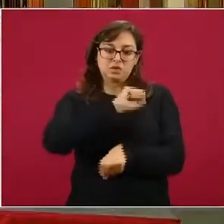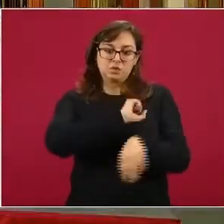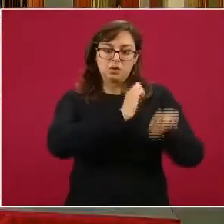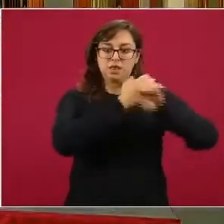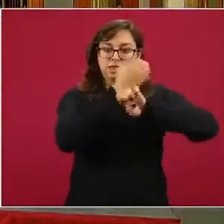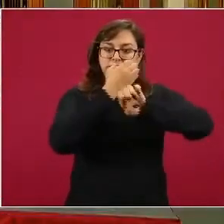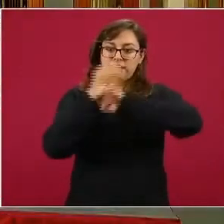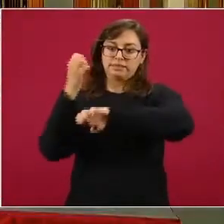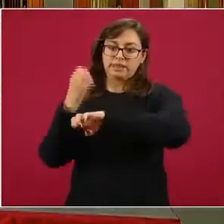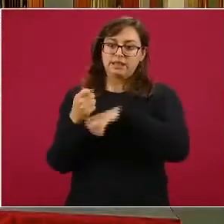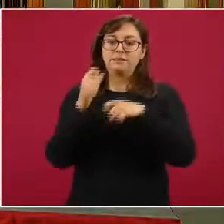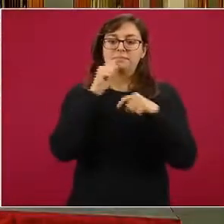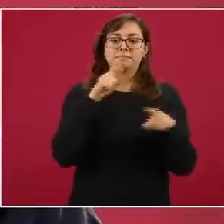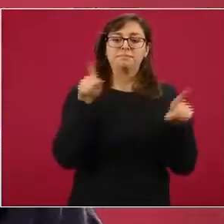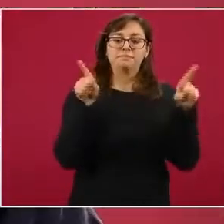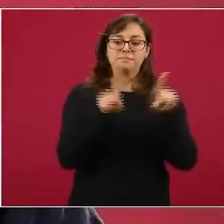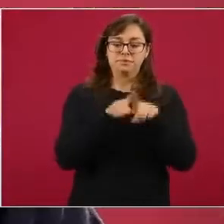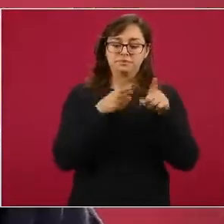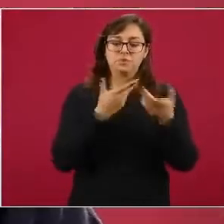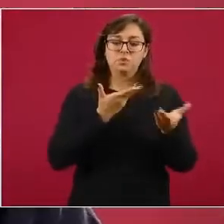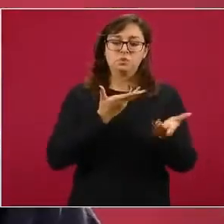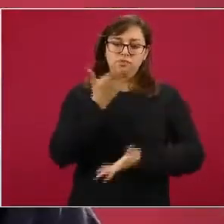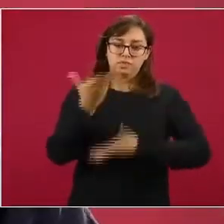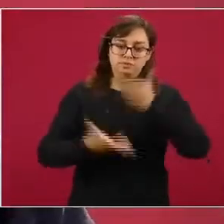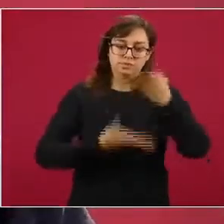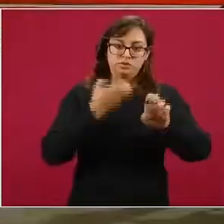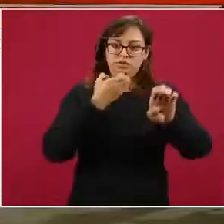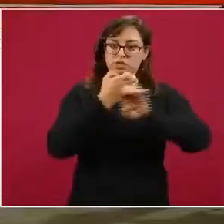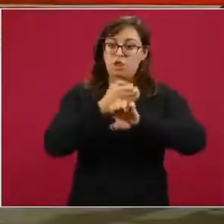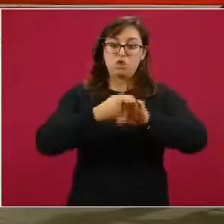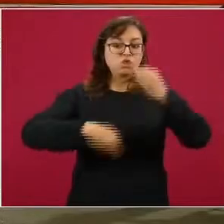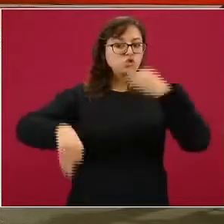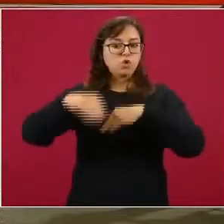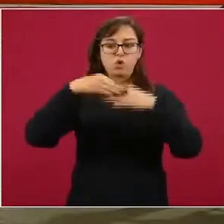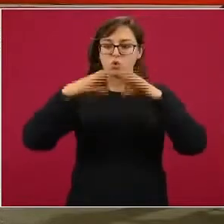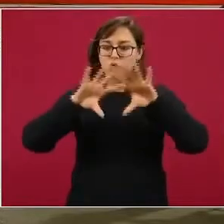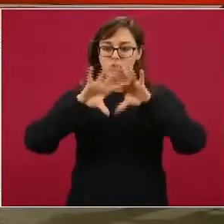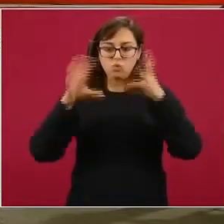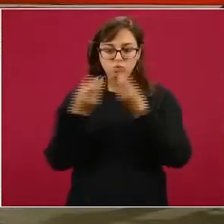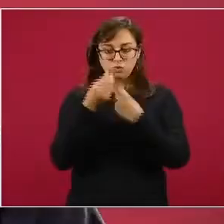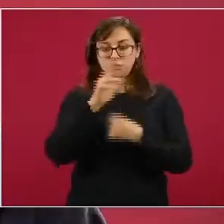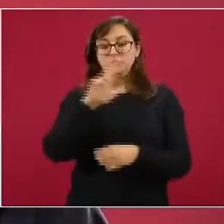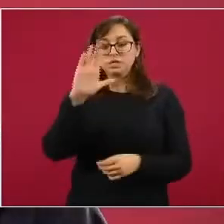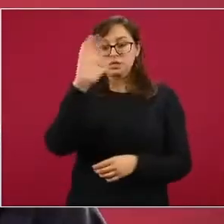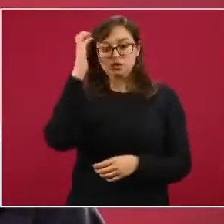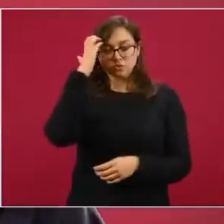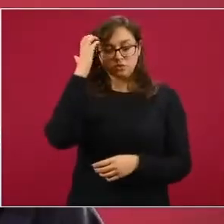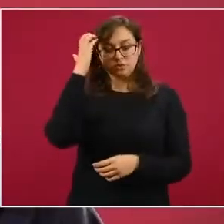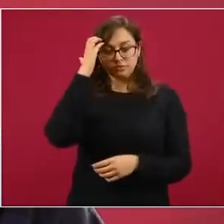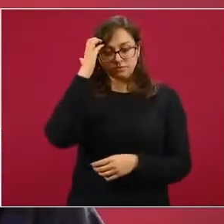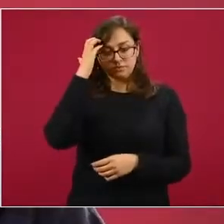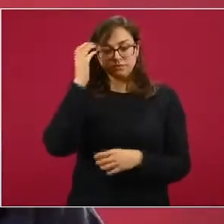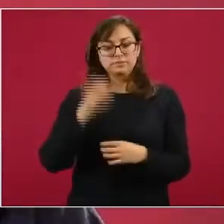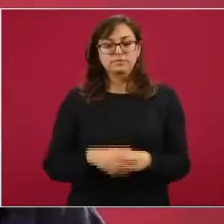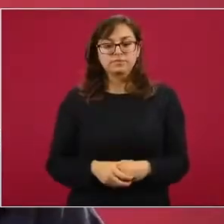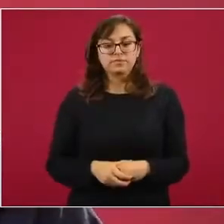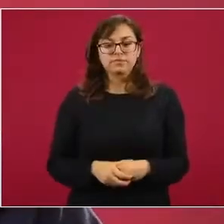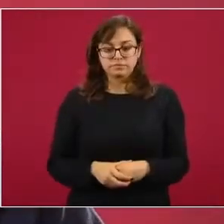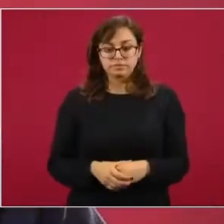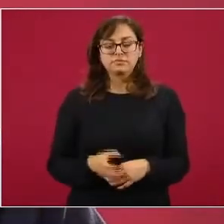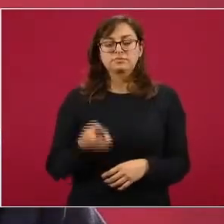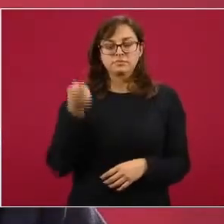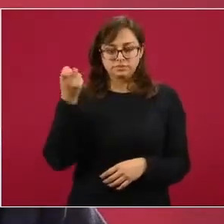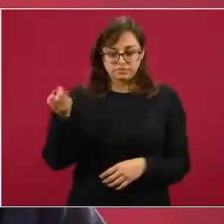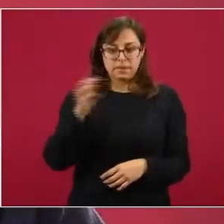los servicios estatales de salud, todas y todos. Este fue el reconocimiento que nos hizo a todas y todos